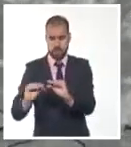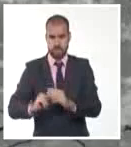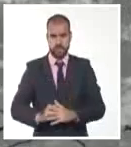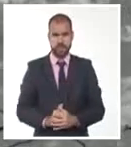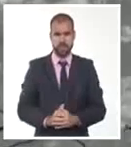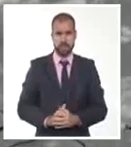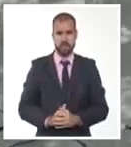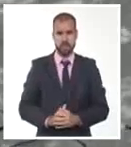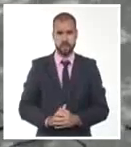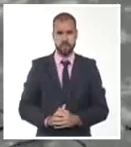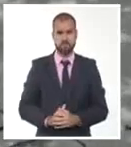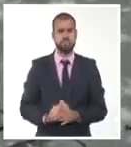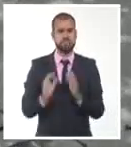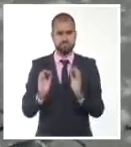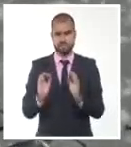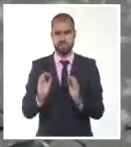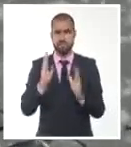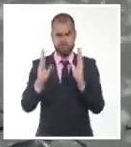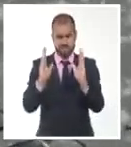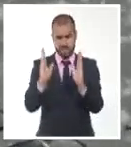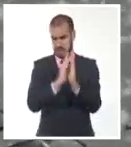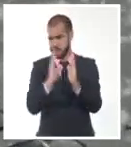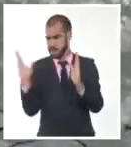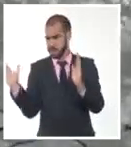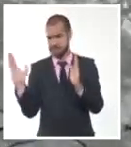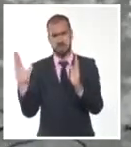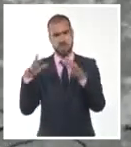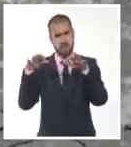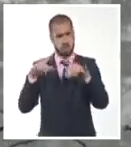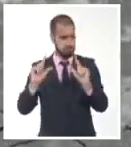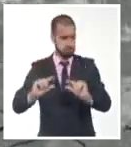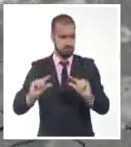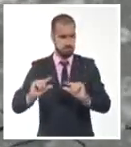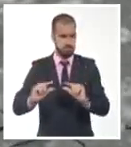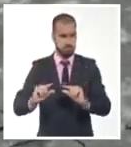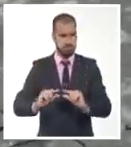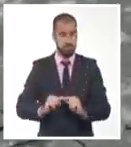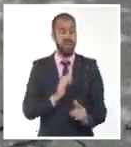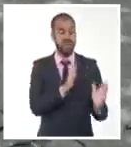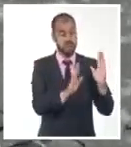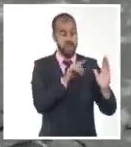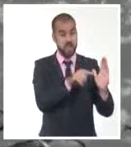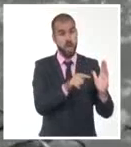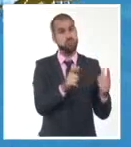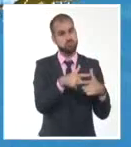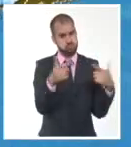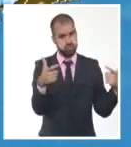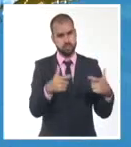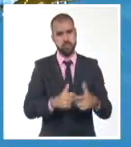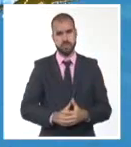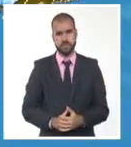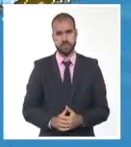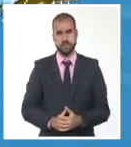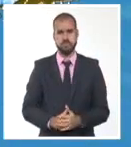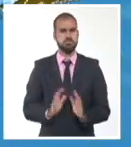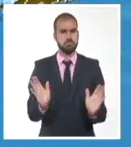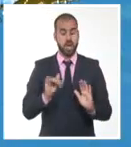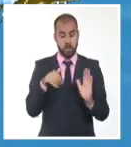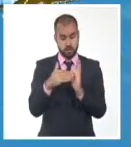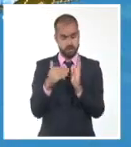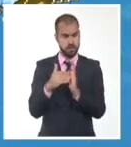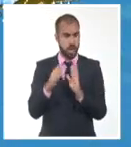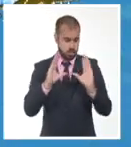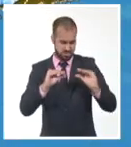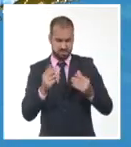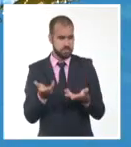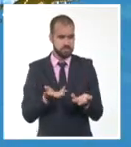realmente en el occidente y el centro es más baja la probabilidad de lluvia que hacia el oriente del país. En el pronóstico, entonces, para esta tarde noche